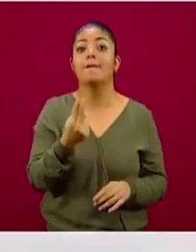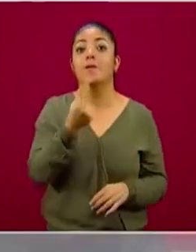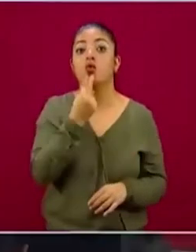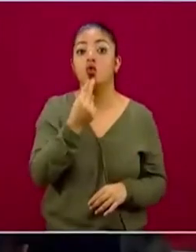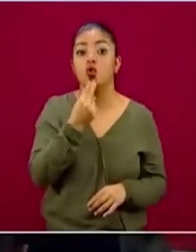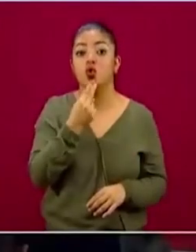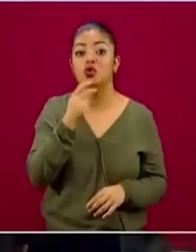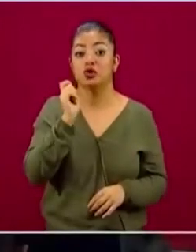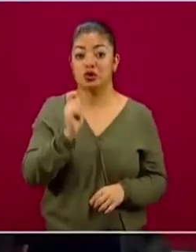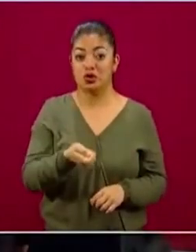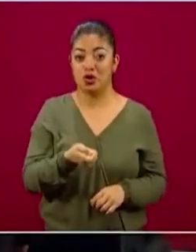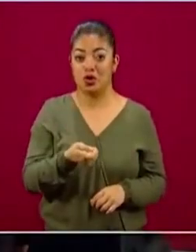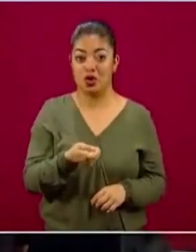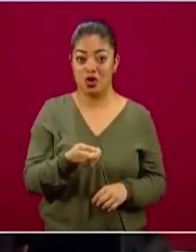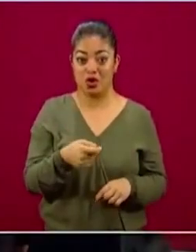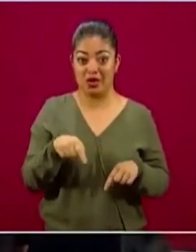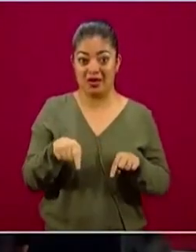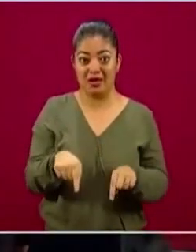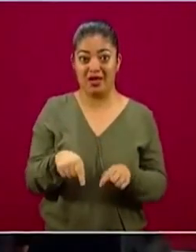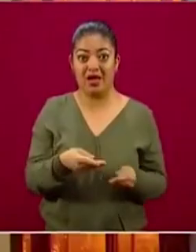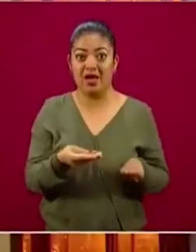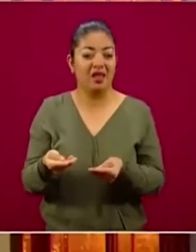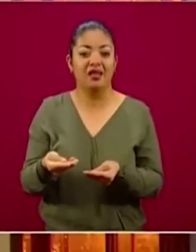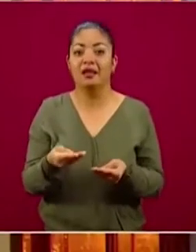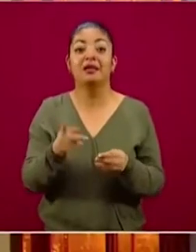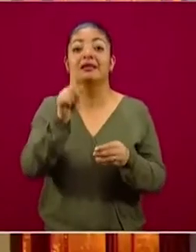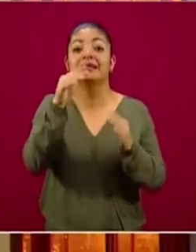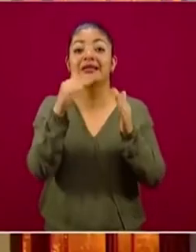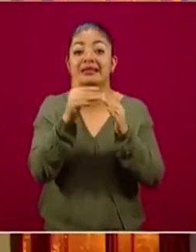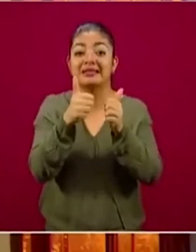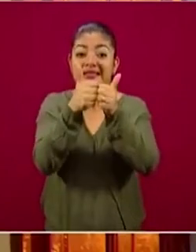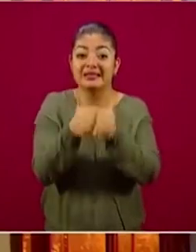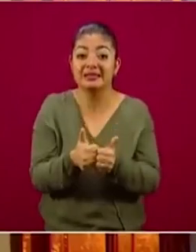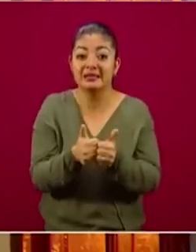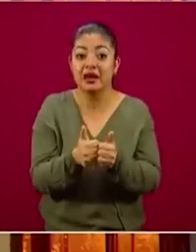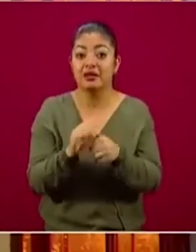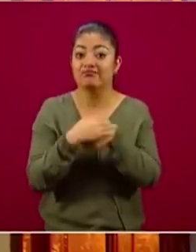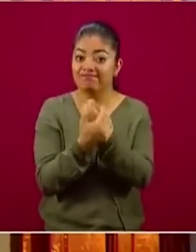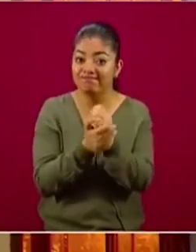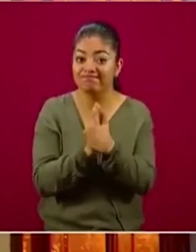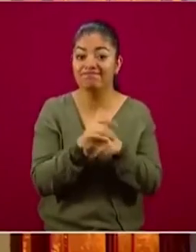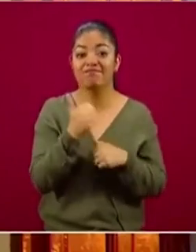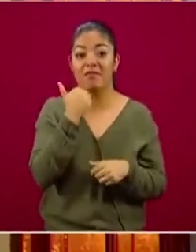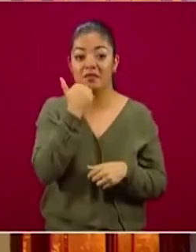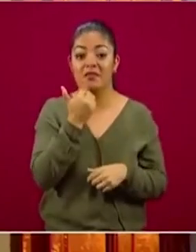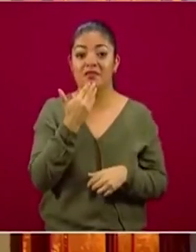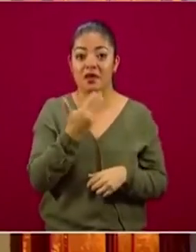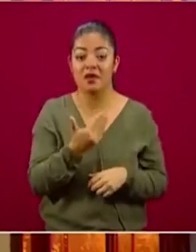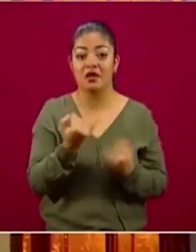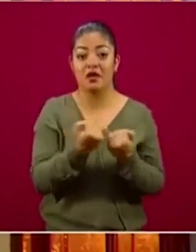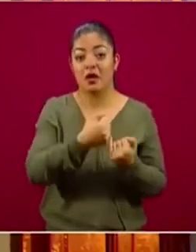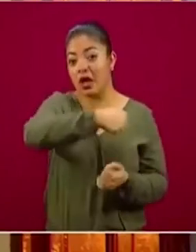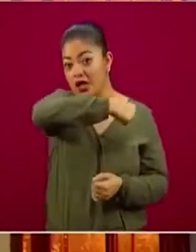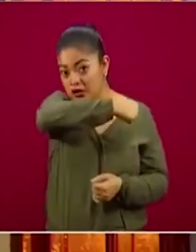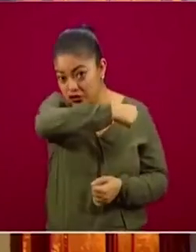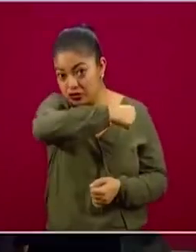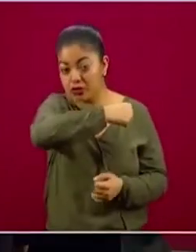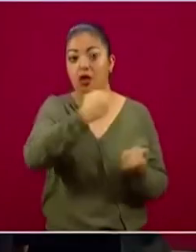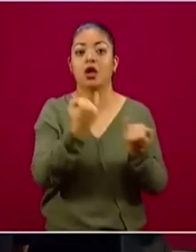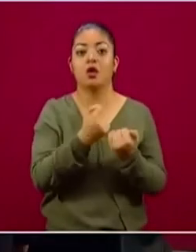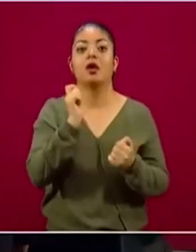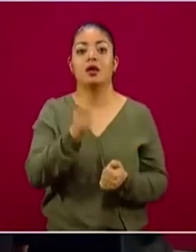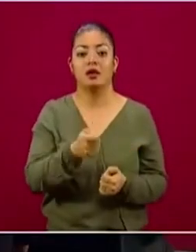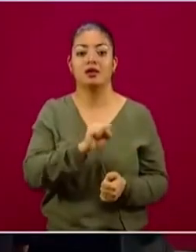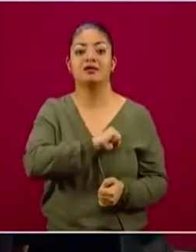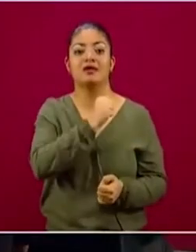aditamentos, lo más importante es quedarnos en casa, lavarnos las manos, el estornudo de etiqueta y la sana